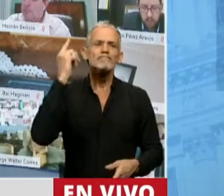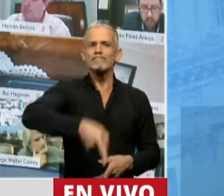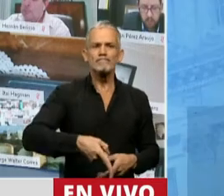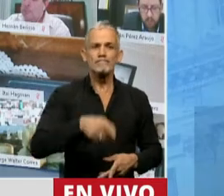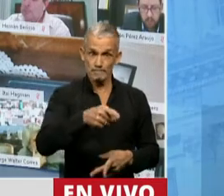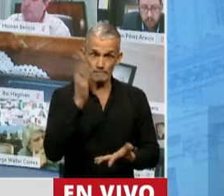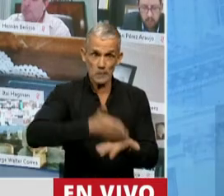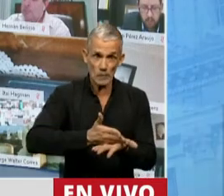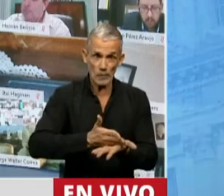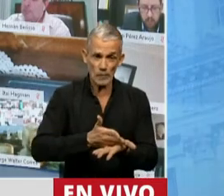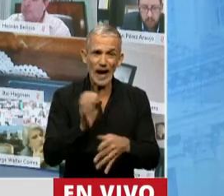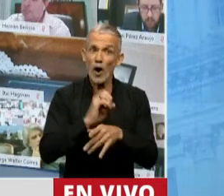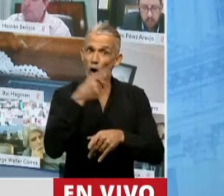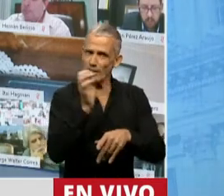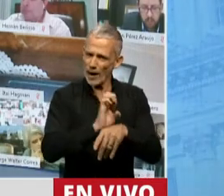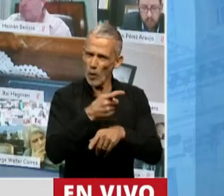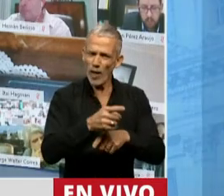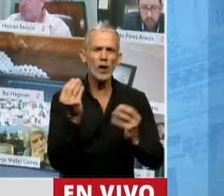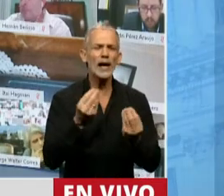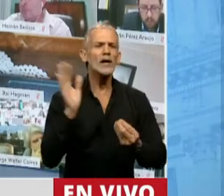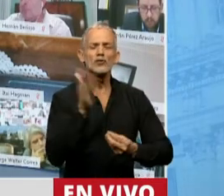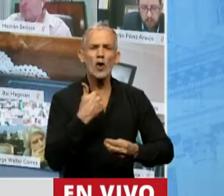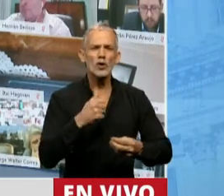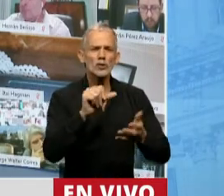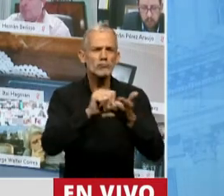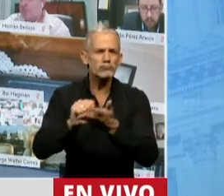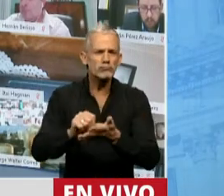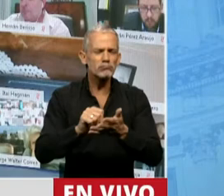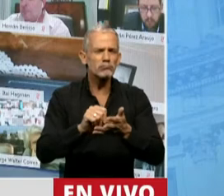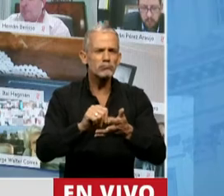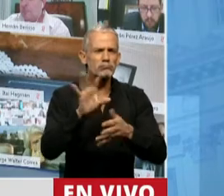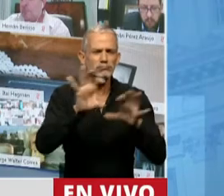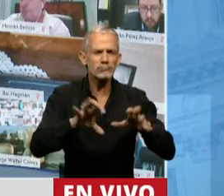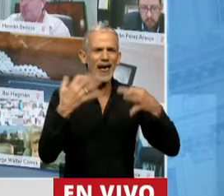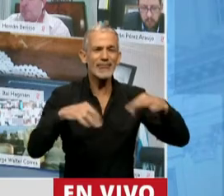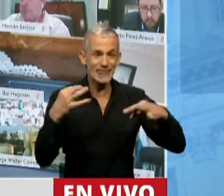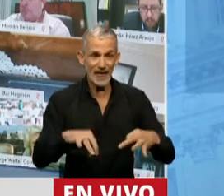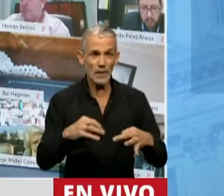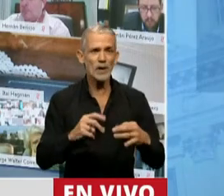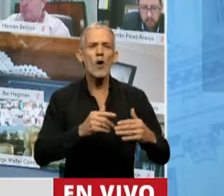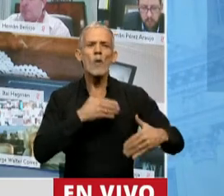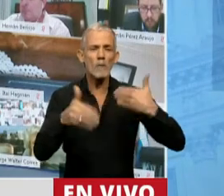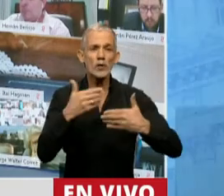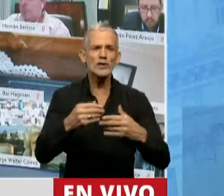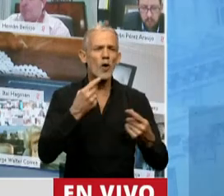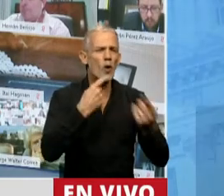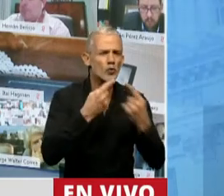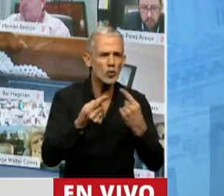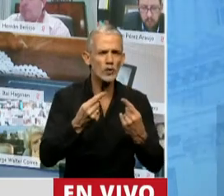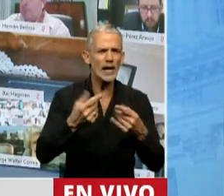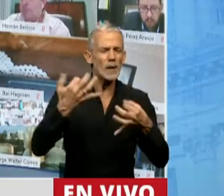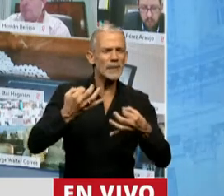en ese fallo que fue ejemplar, a que todos los Estados deben realizar los procesos de consultas